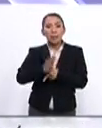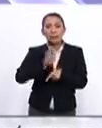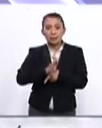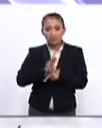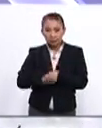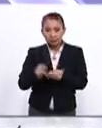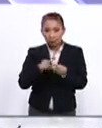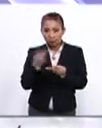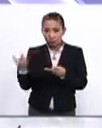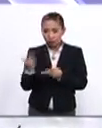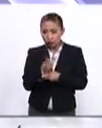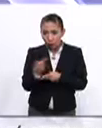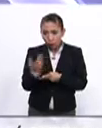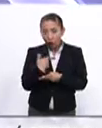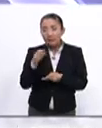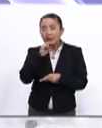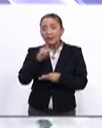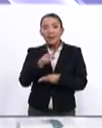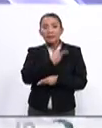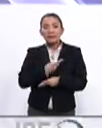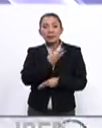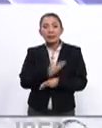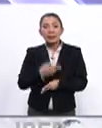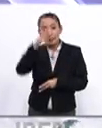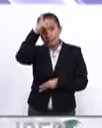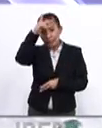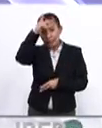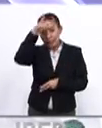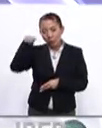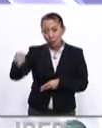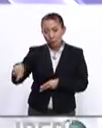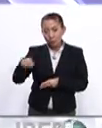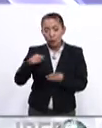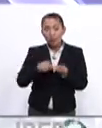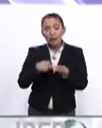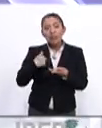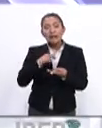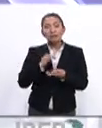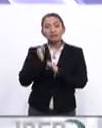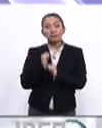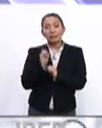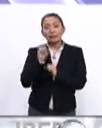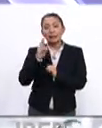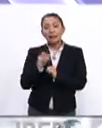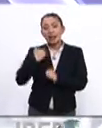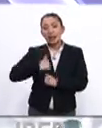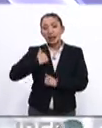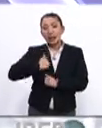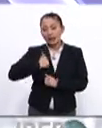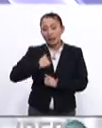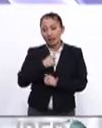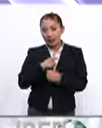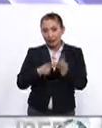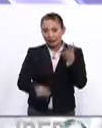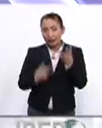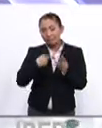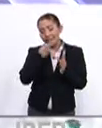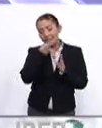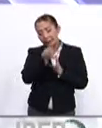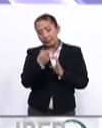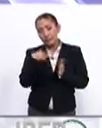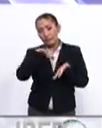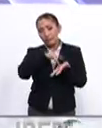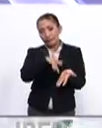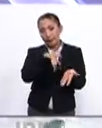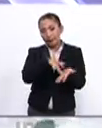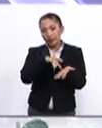Brasil, Jair Bolsonaro, así como la vicepresidenta de Perú, Mercedes Araoz y la canciller de Canadá, Chrystia Freeland, mostraron